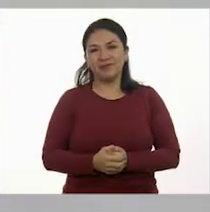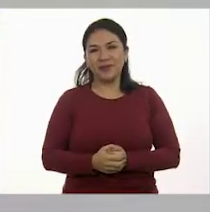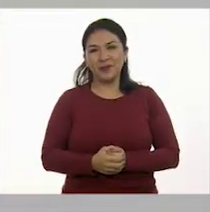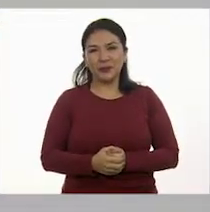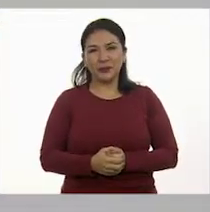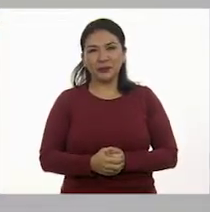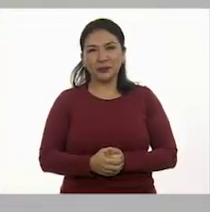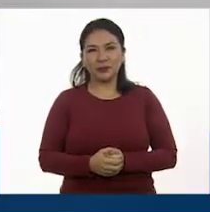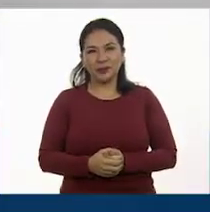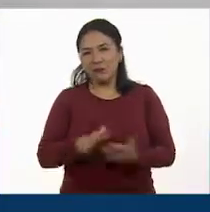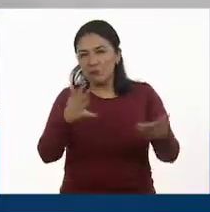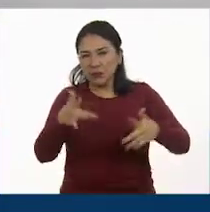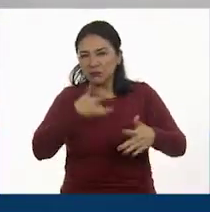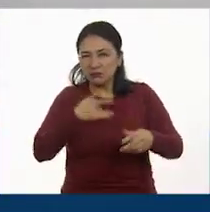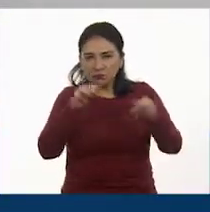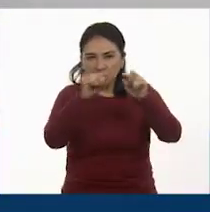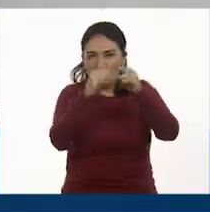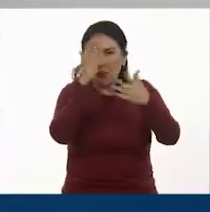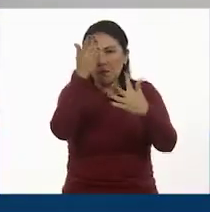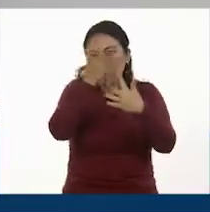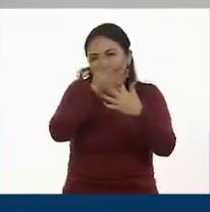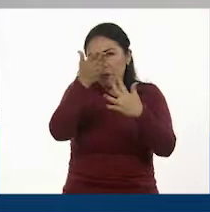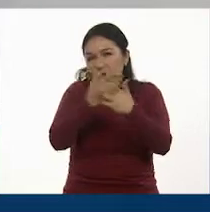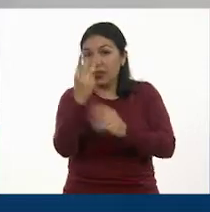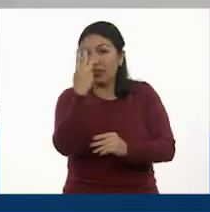cálculo. poquito.